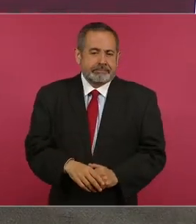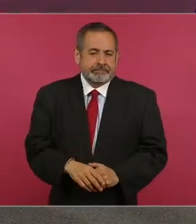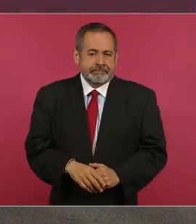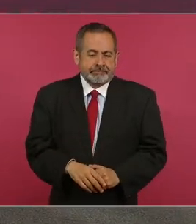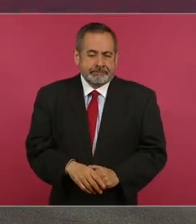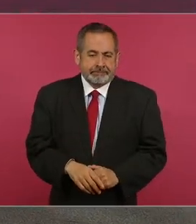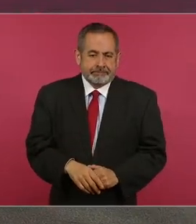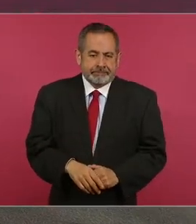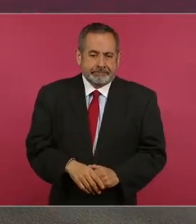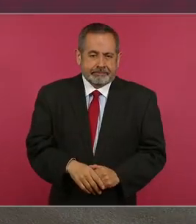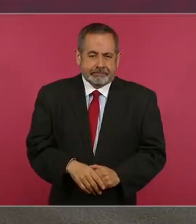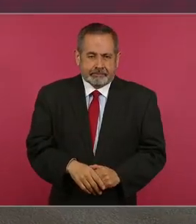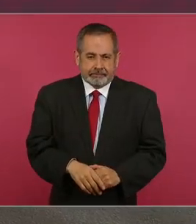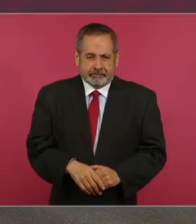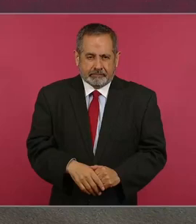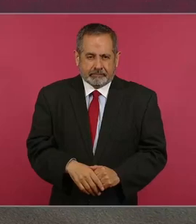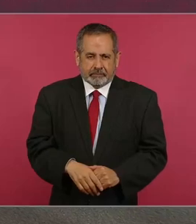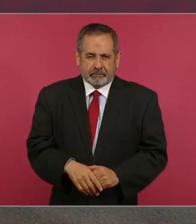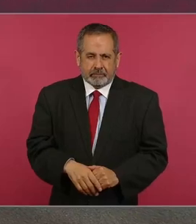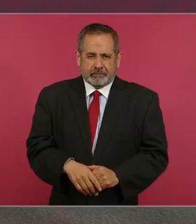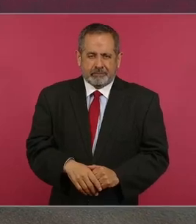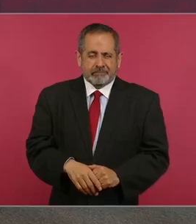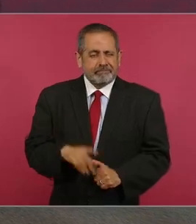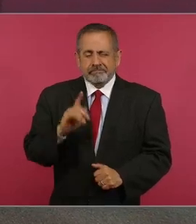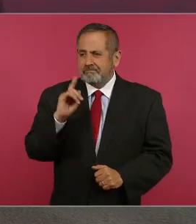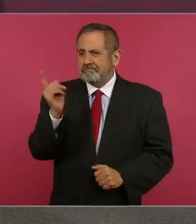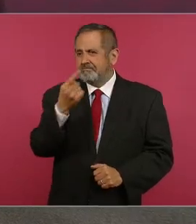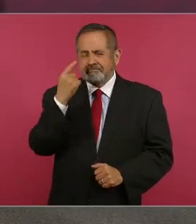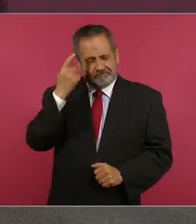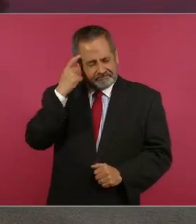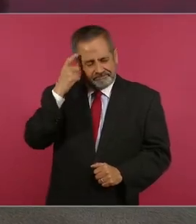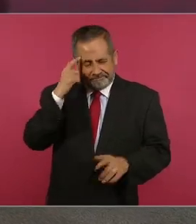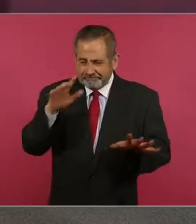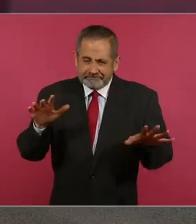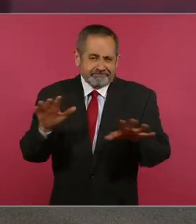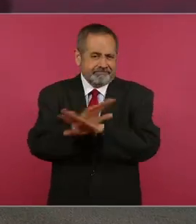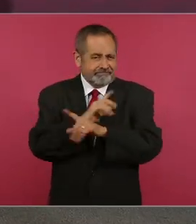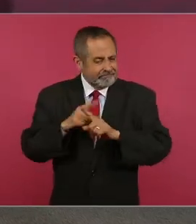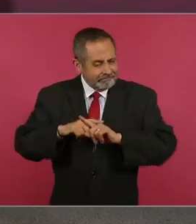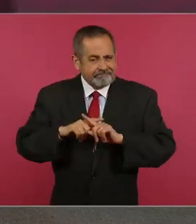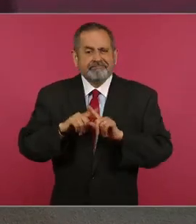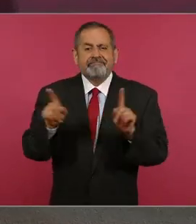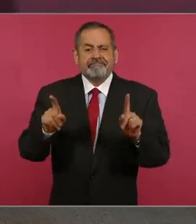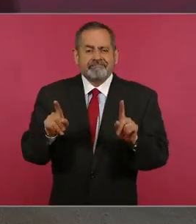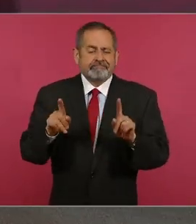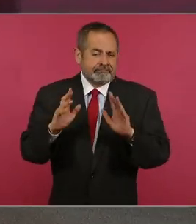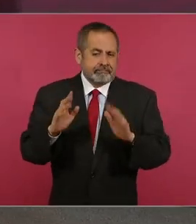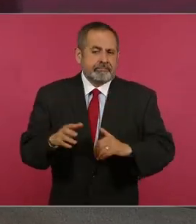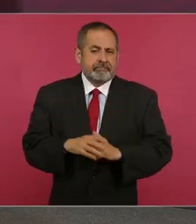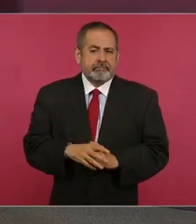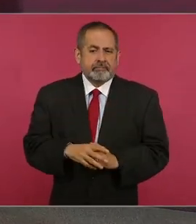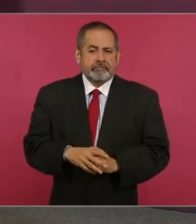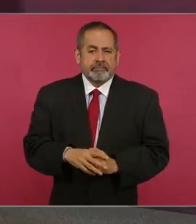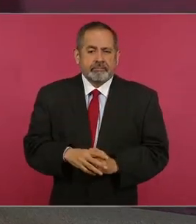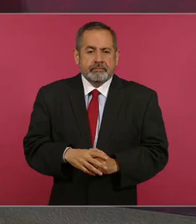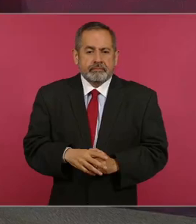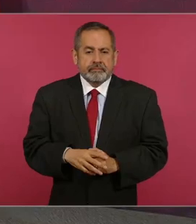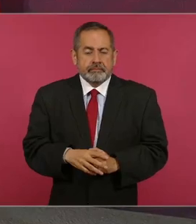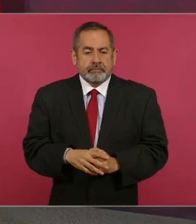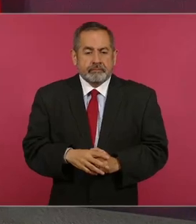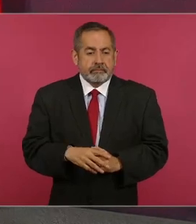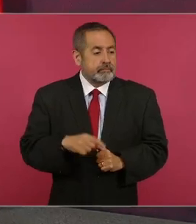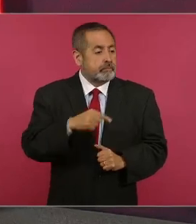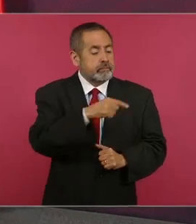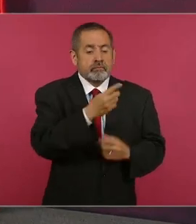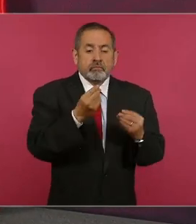ya esto ya cambió. eso es lo que le pasa a muchos que están en los medios y